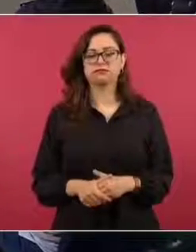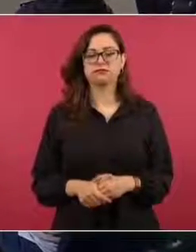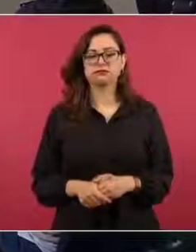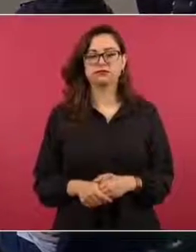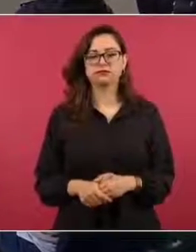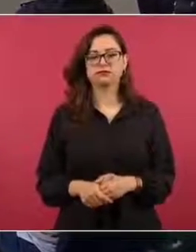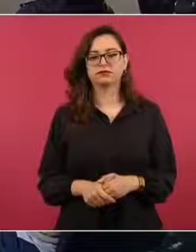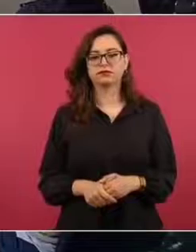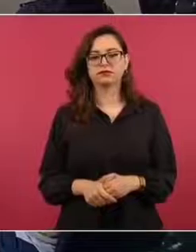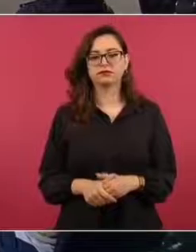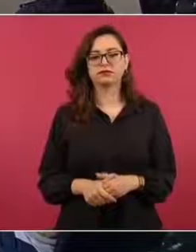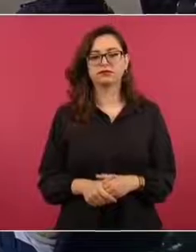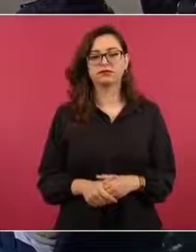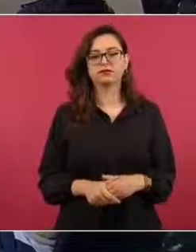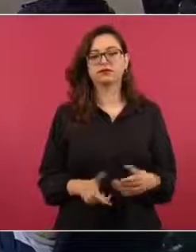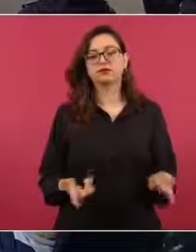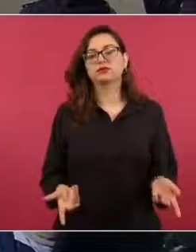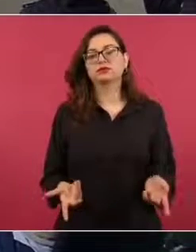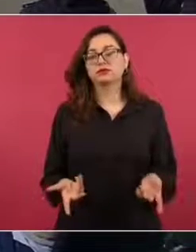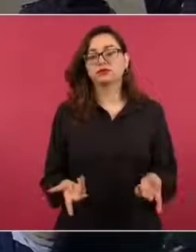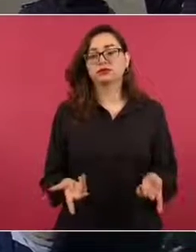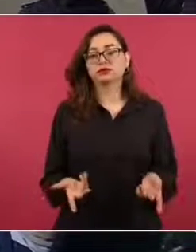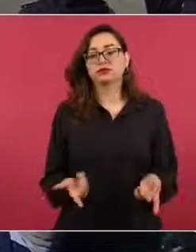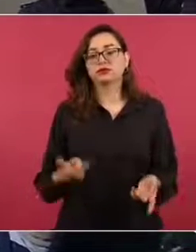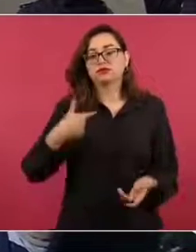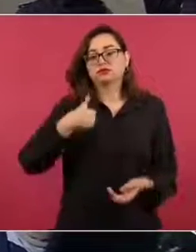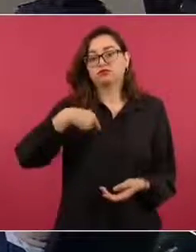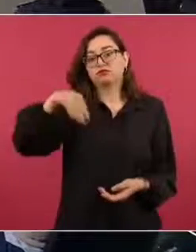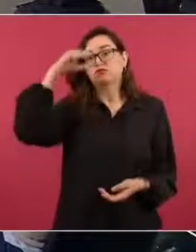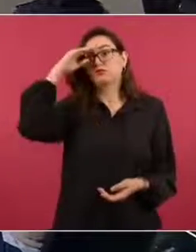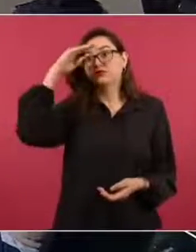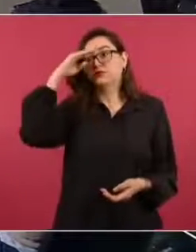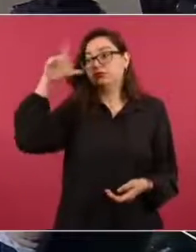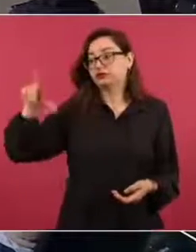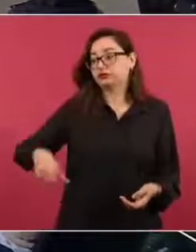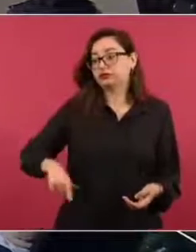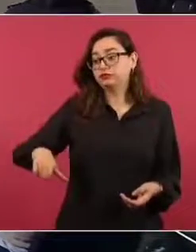público es responsable de sus actos